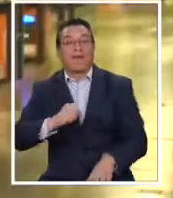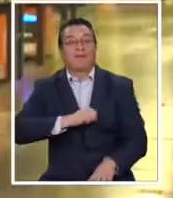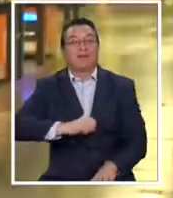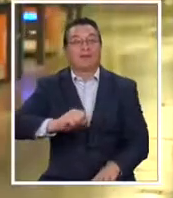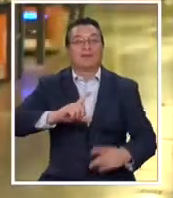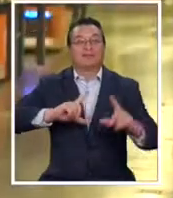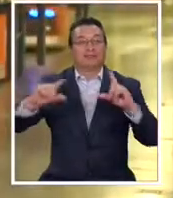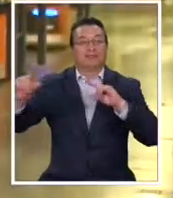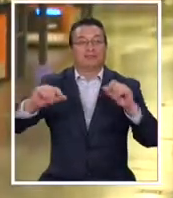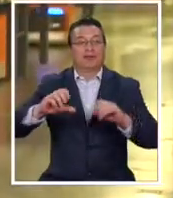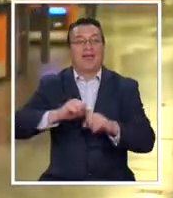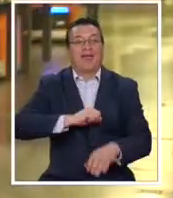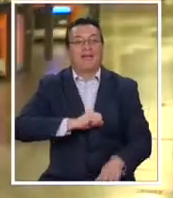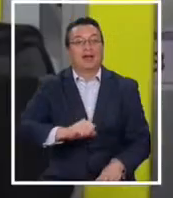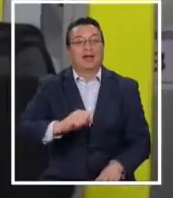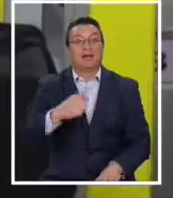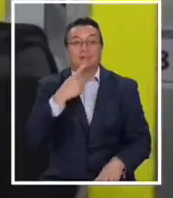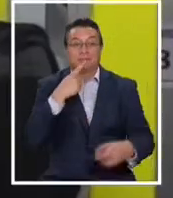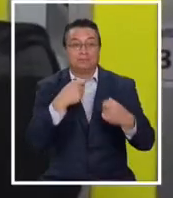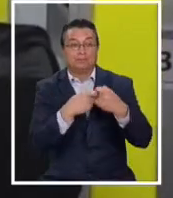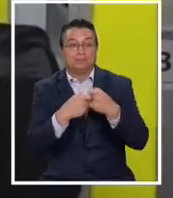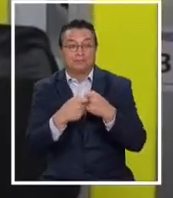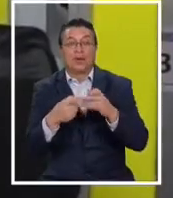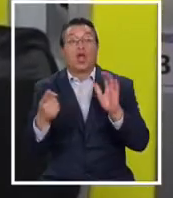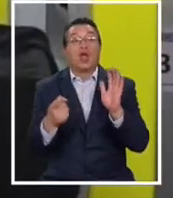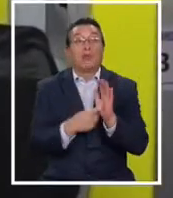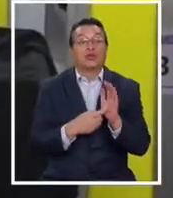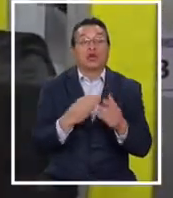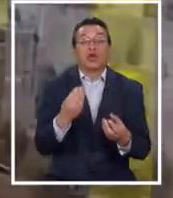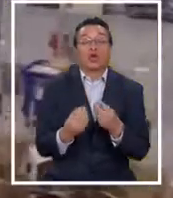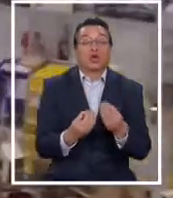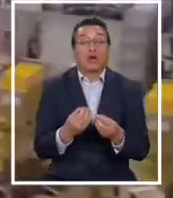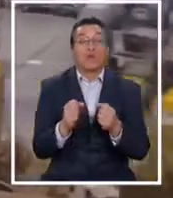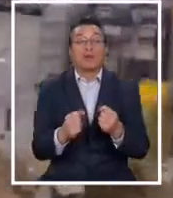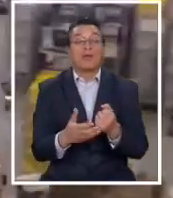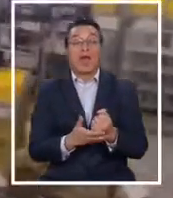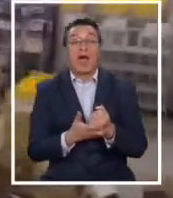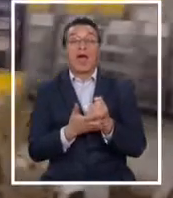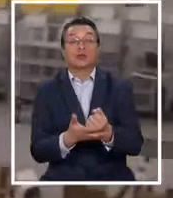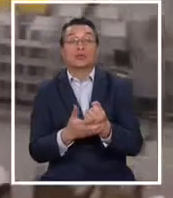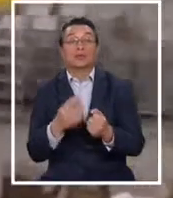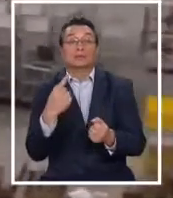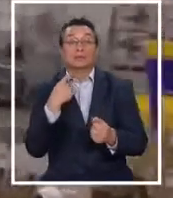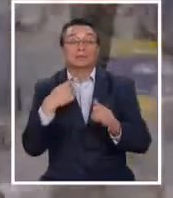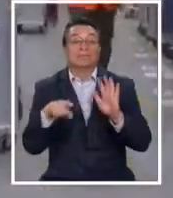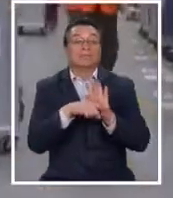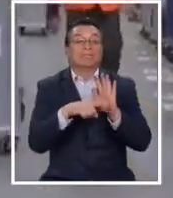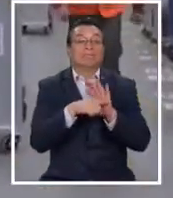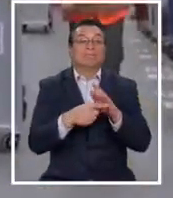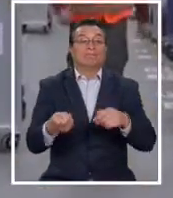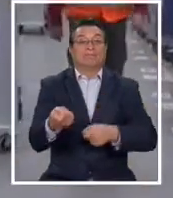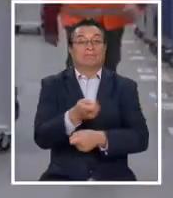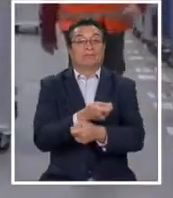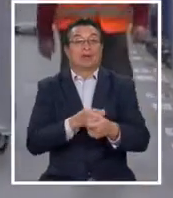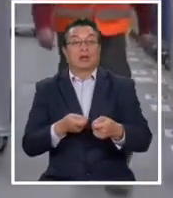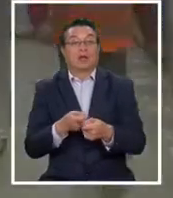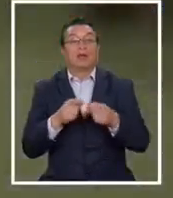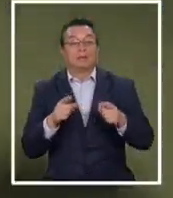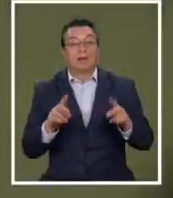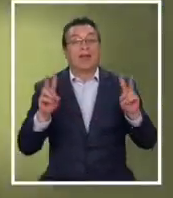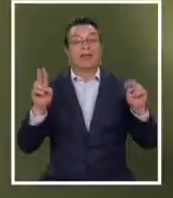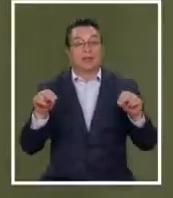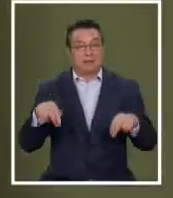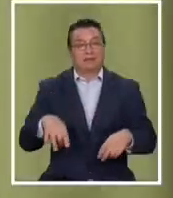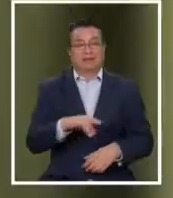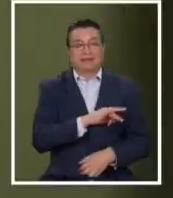fuga de activos. El debate por los impuestos y cómo estos deben ayudar a enfrentar las consecuencias económicas de la pandemia es tema